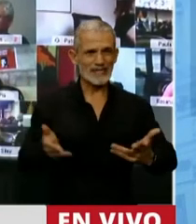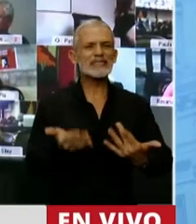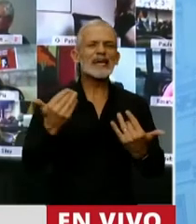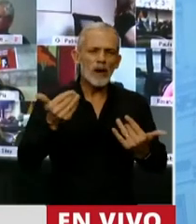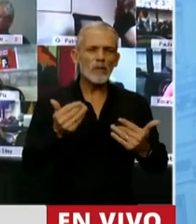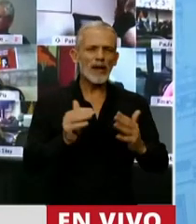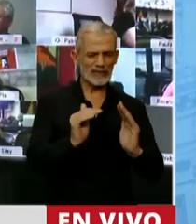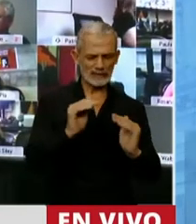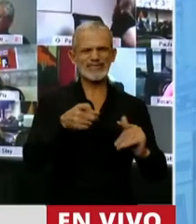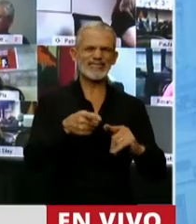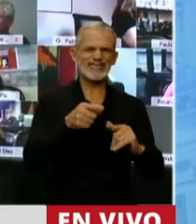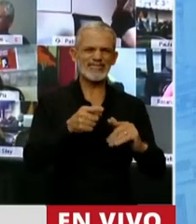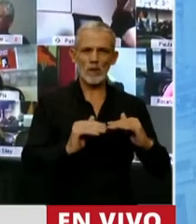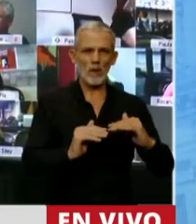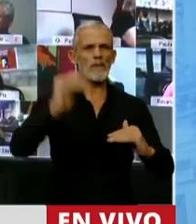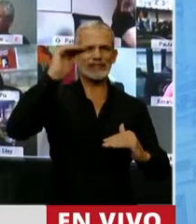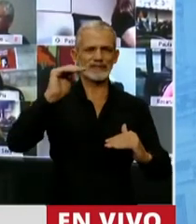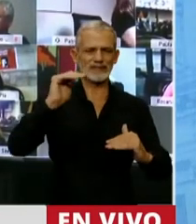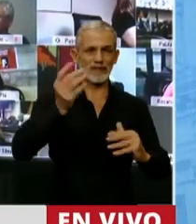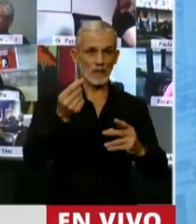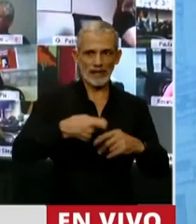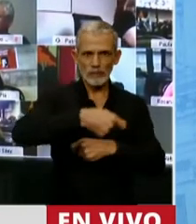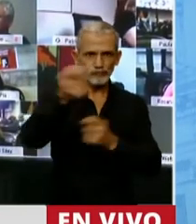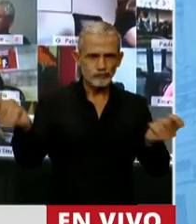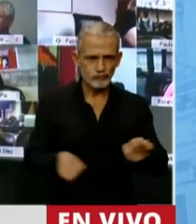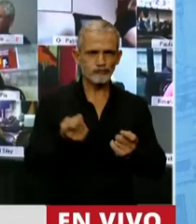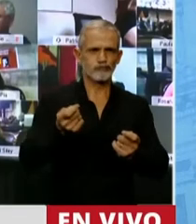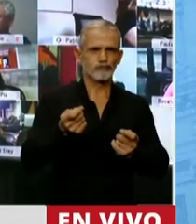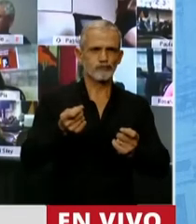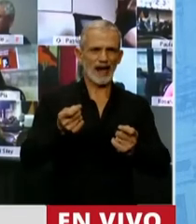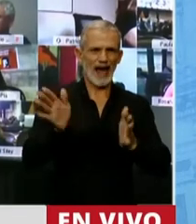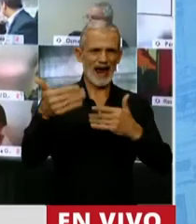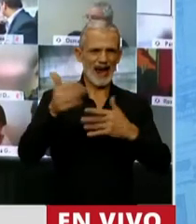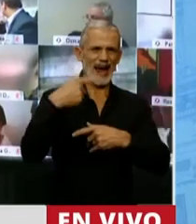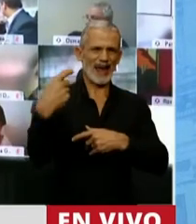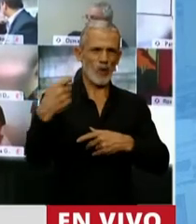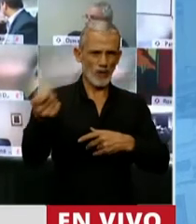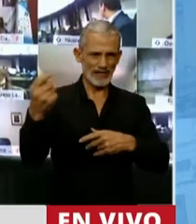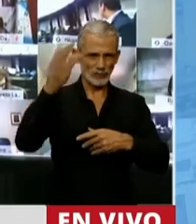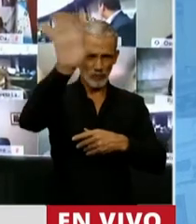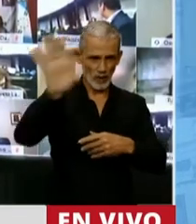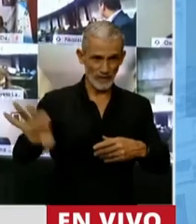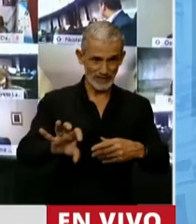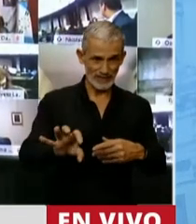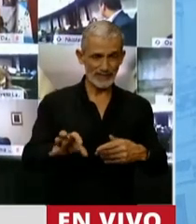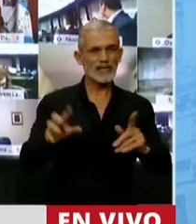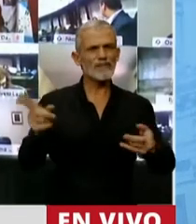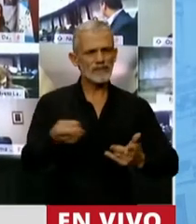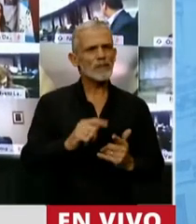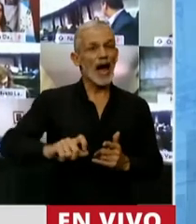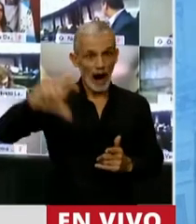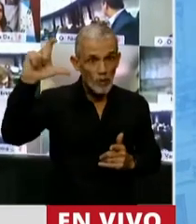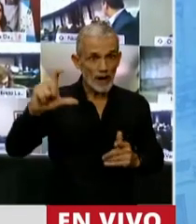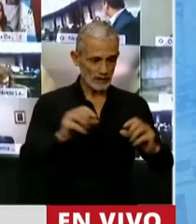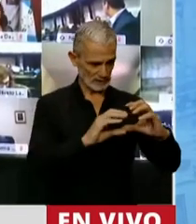elevar esos montos destinados para poder cubrir los déficits de las cajas provinciales. Considerando que aumentando